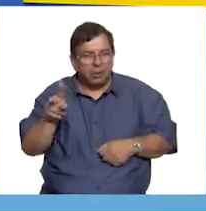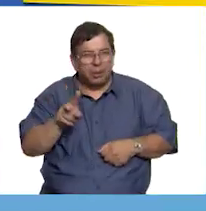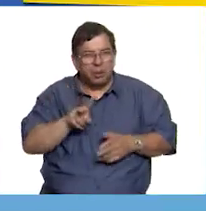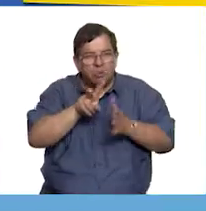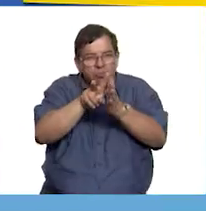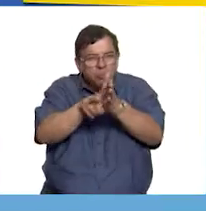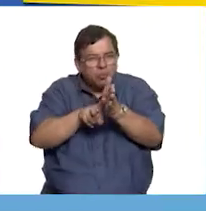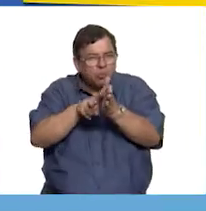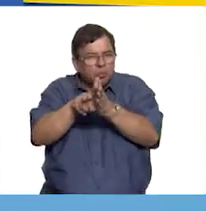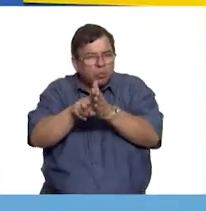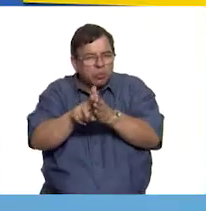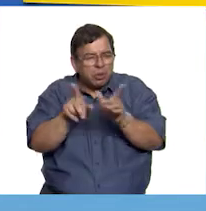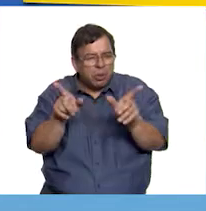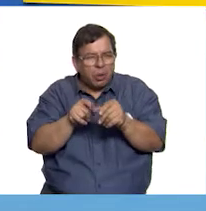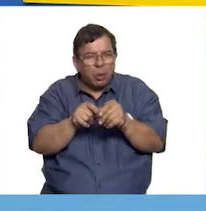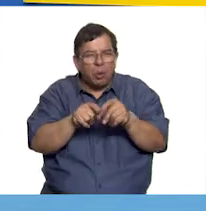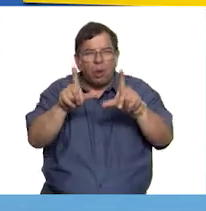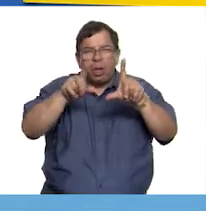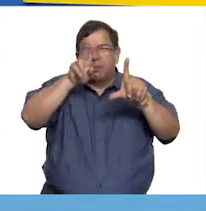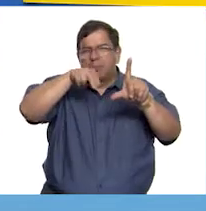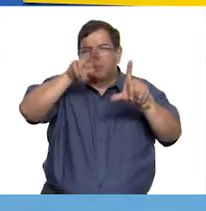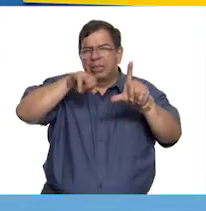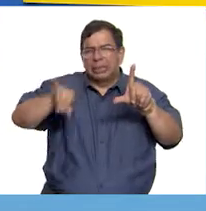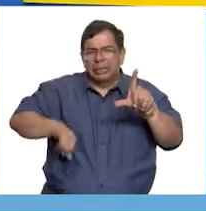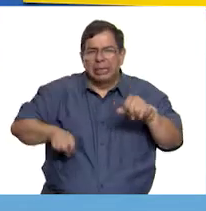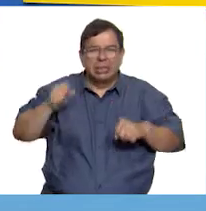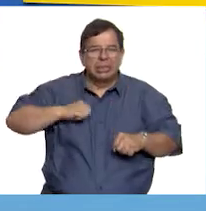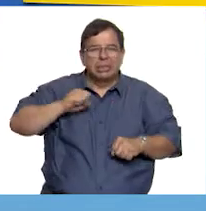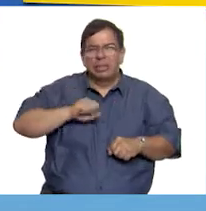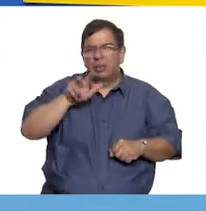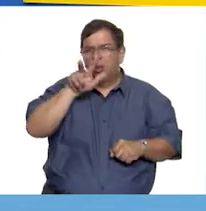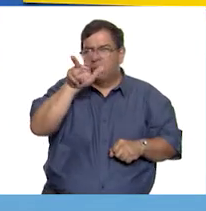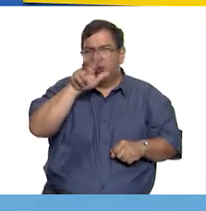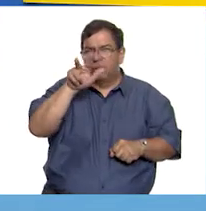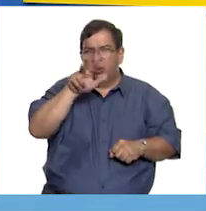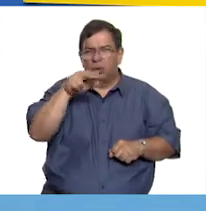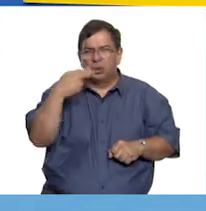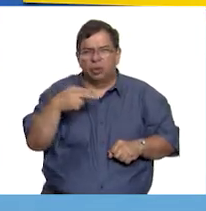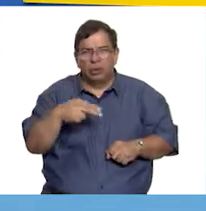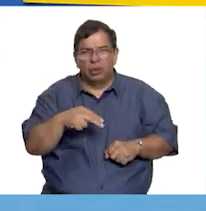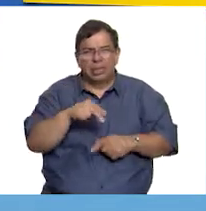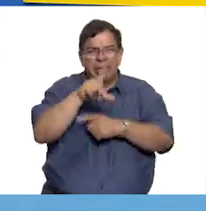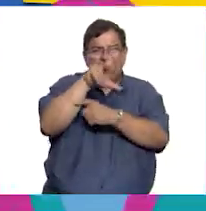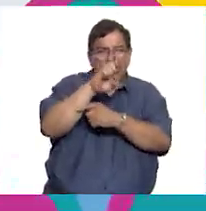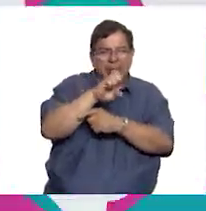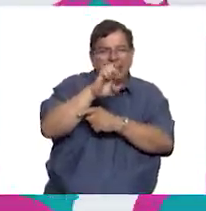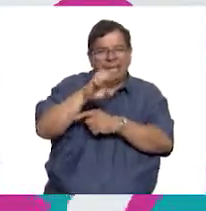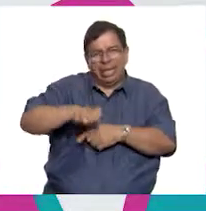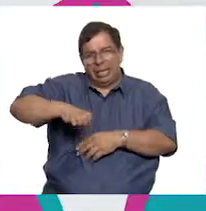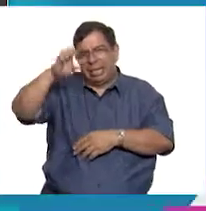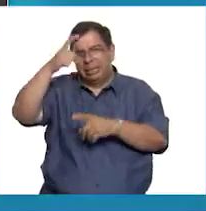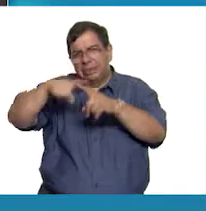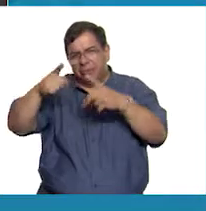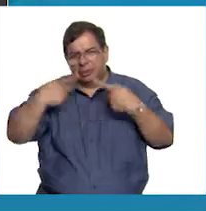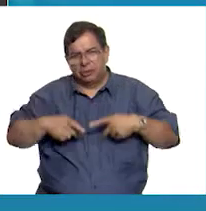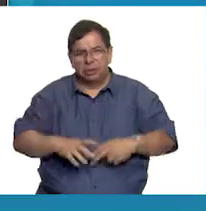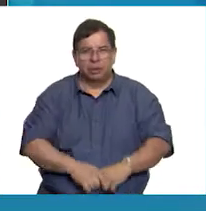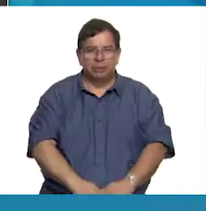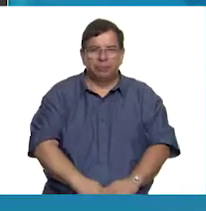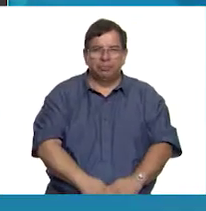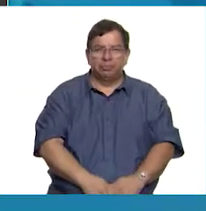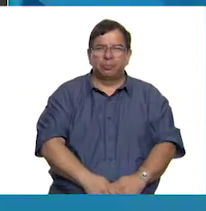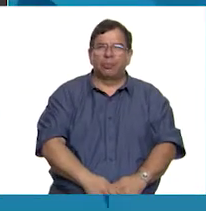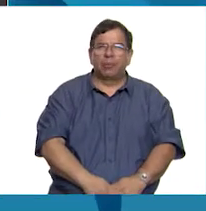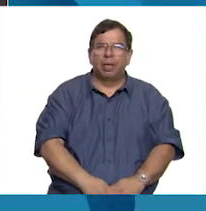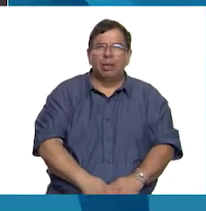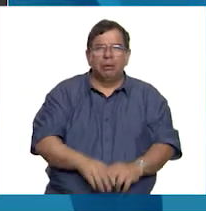video sobre una pintura muy interesante del siglo XVIII, llamada Las Edades del Hombre. Entre